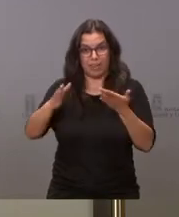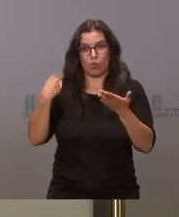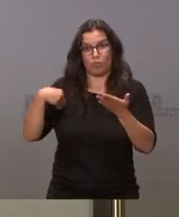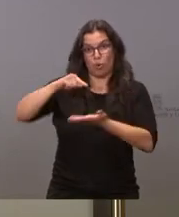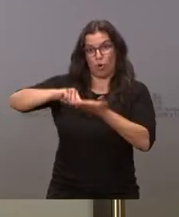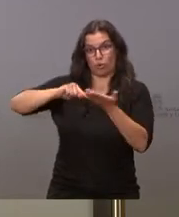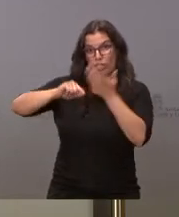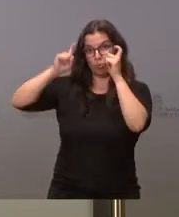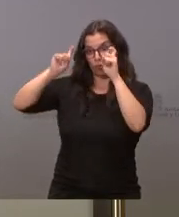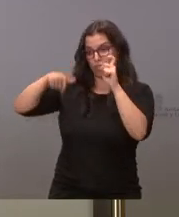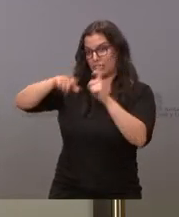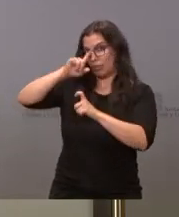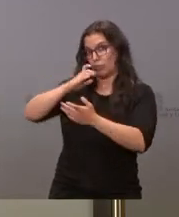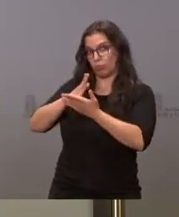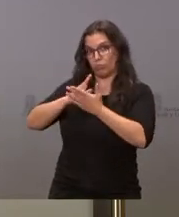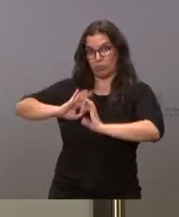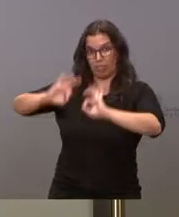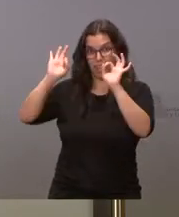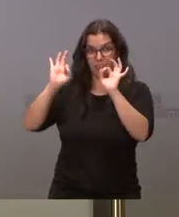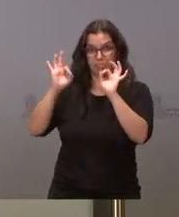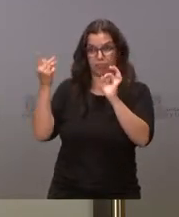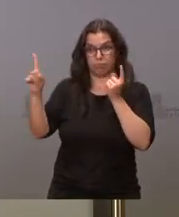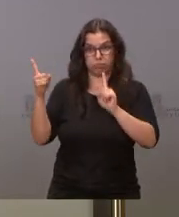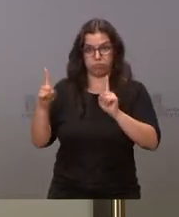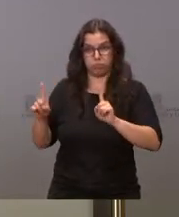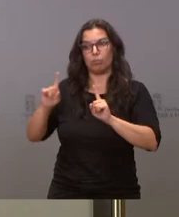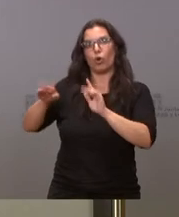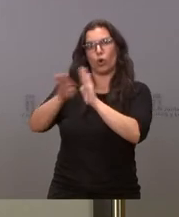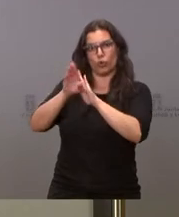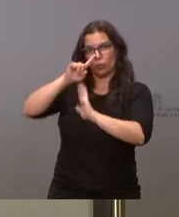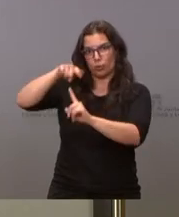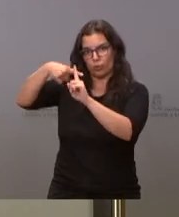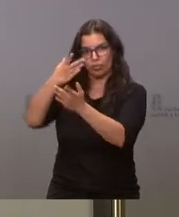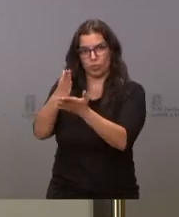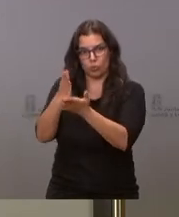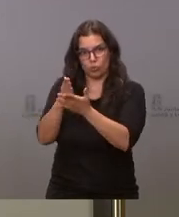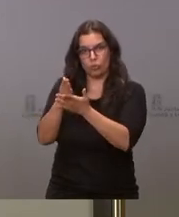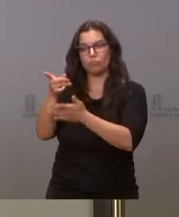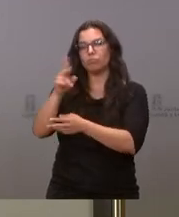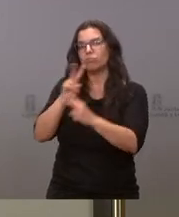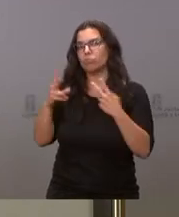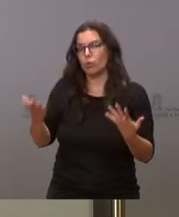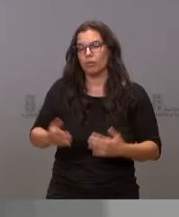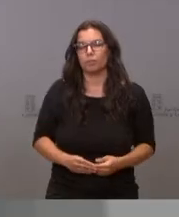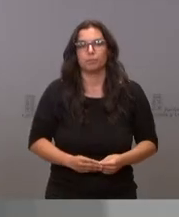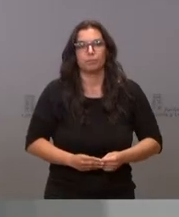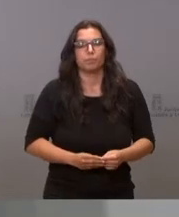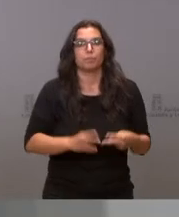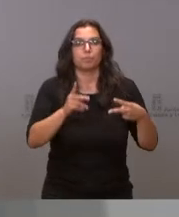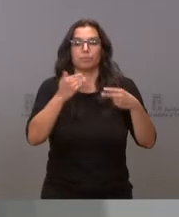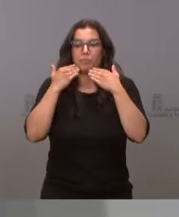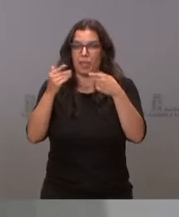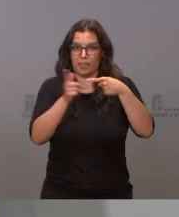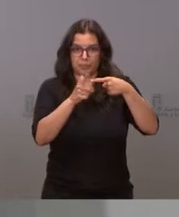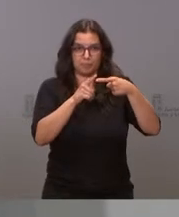han hecho por parte especiales este curso. Si os puede responder. Bien, muchas gracias. Como